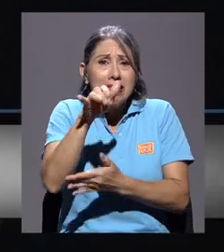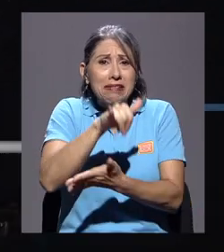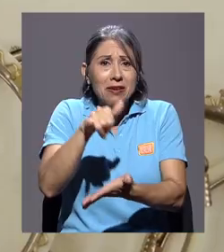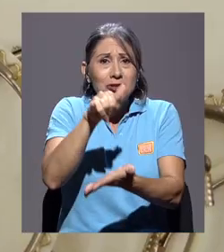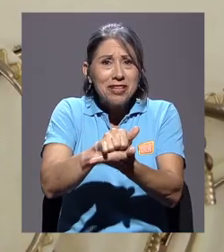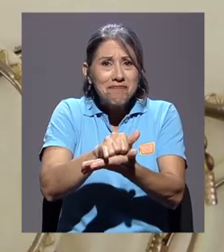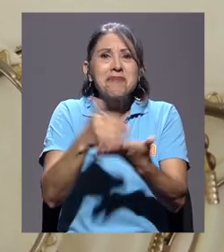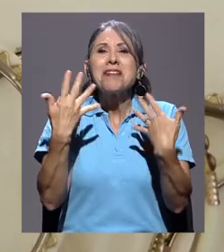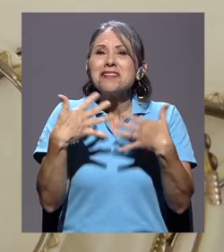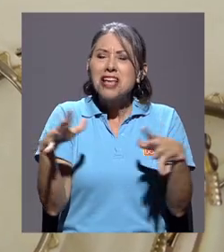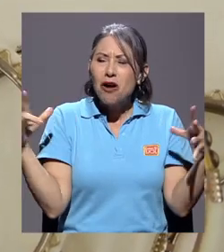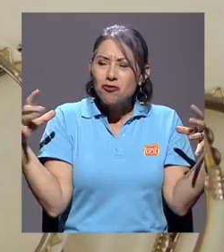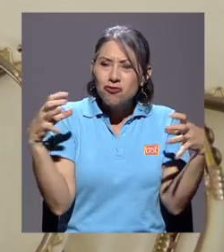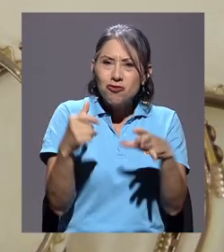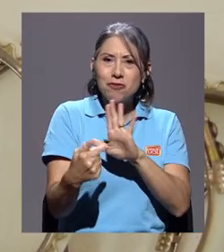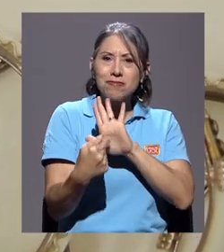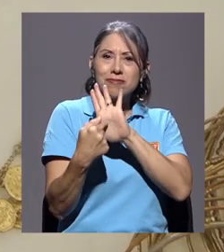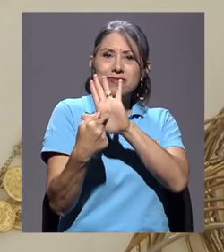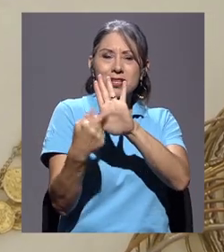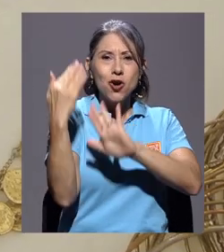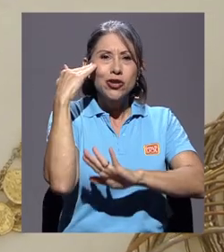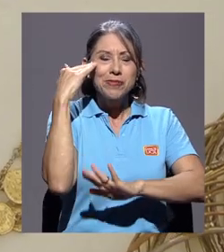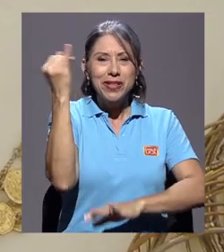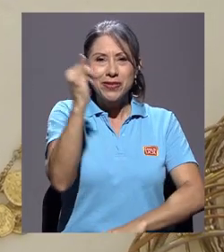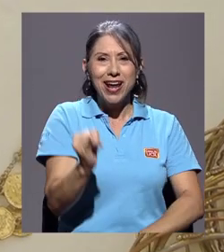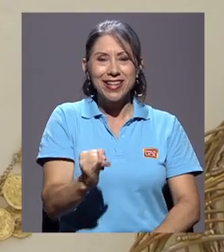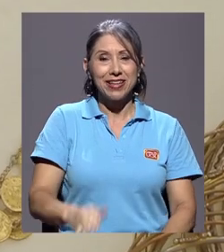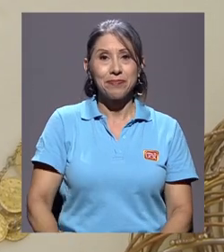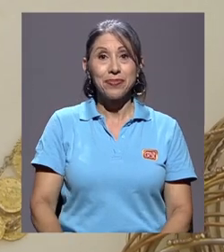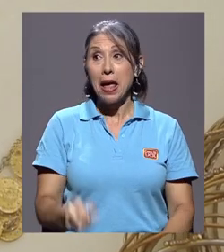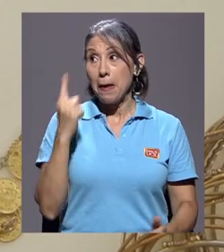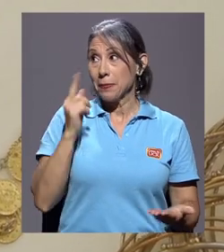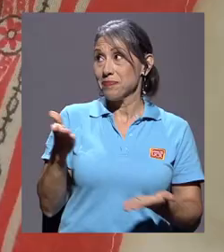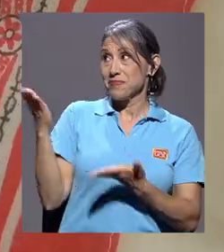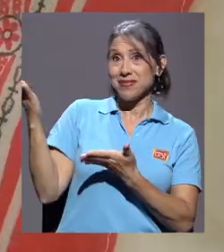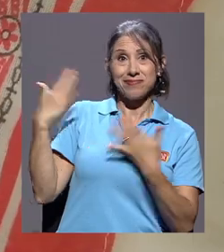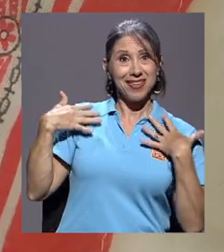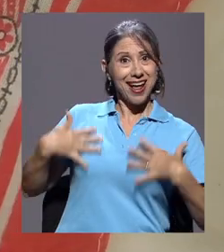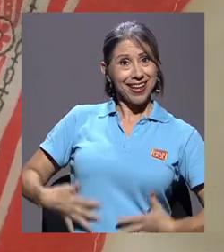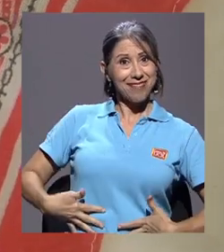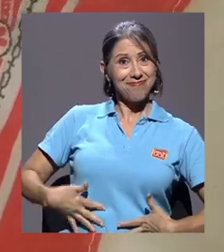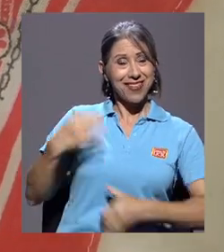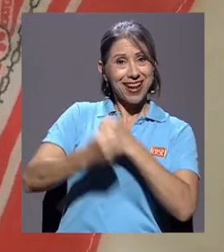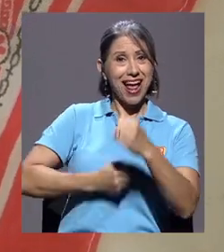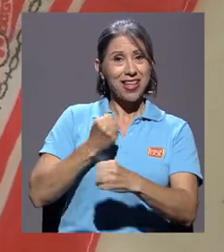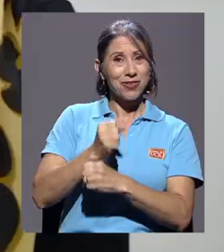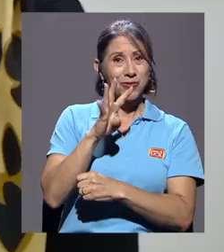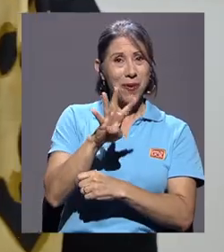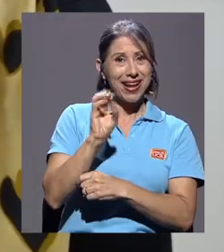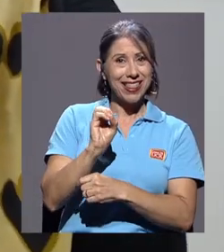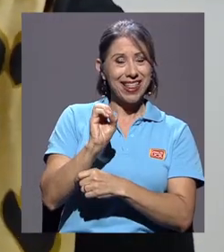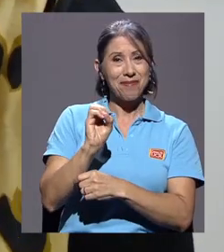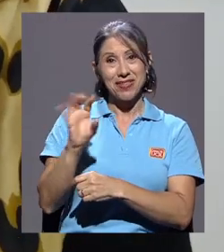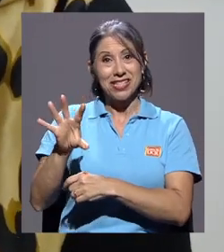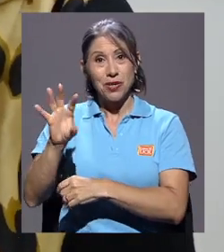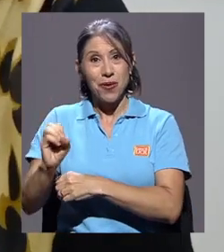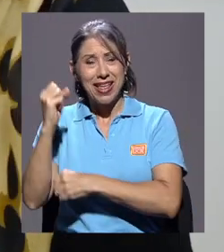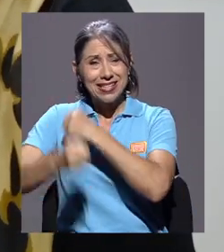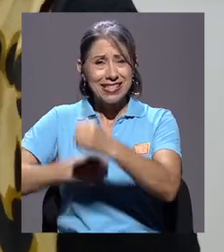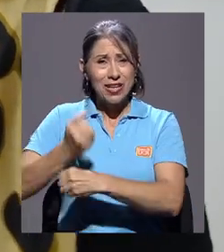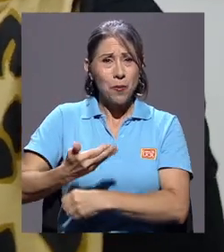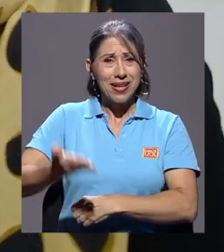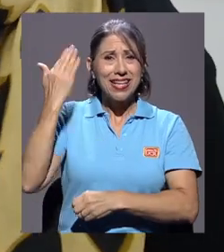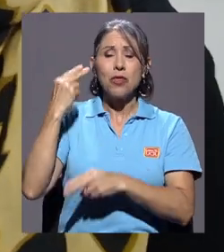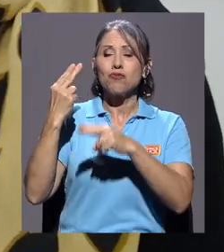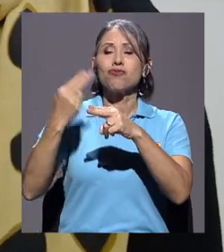exposición reúne este conocimiento y arte. Este es un traje de la década de los años 40 y 50 del siglo pasado y es un traje